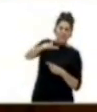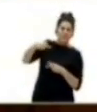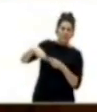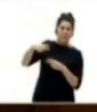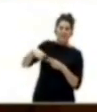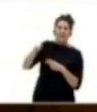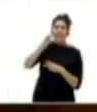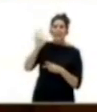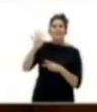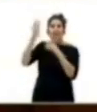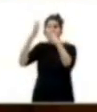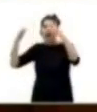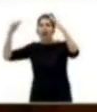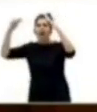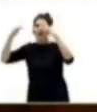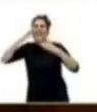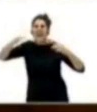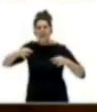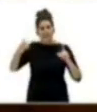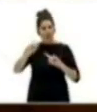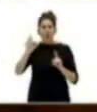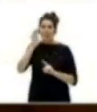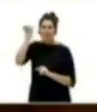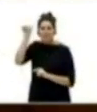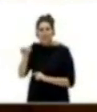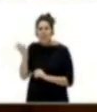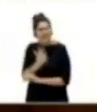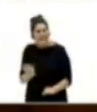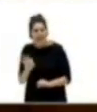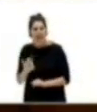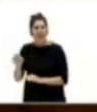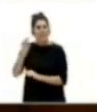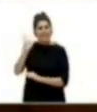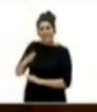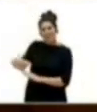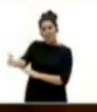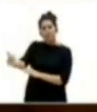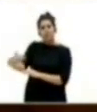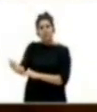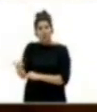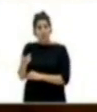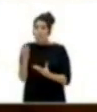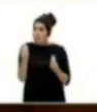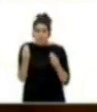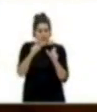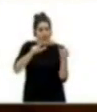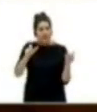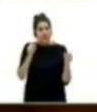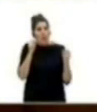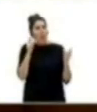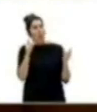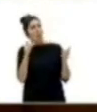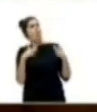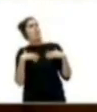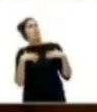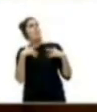realidad y de no atender ni escuchar sus problemas. Son muchas las personas que se sorprenden al ver a los